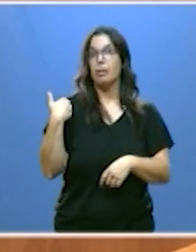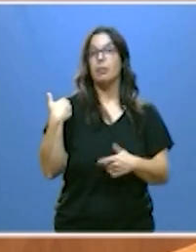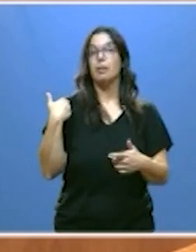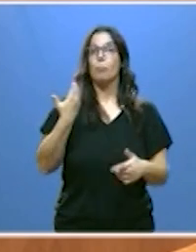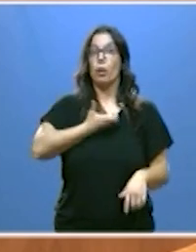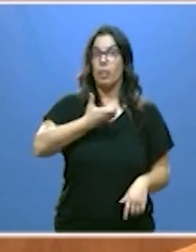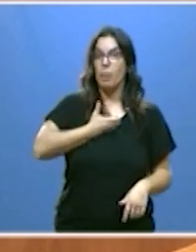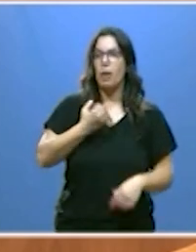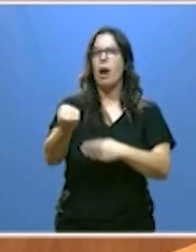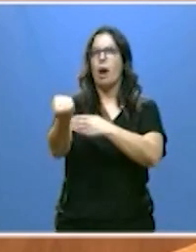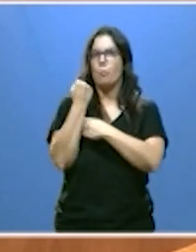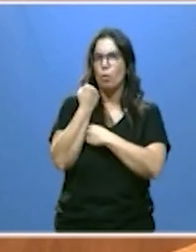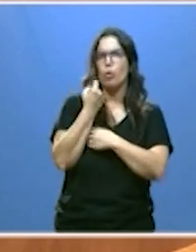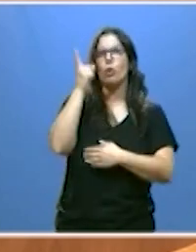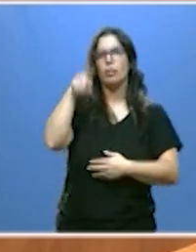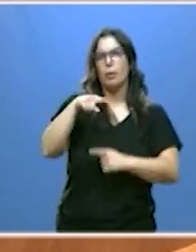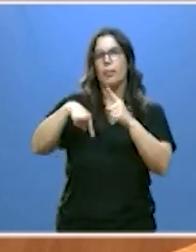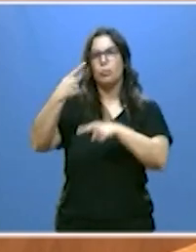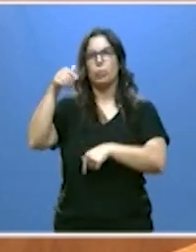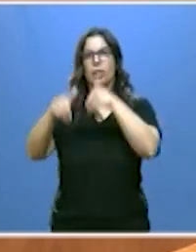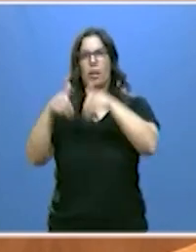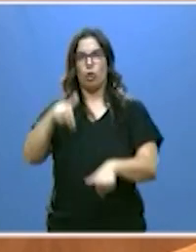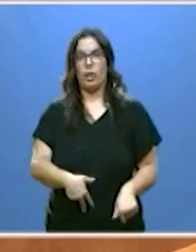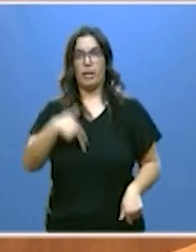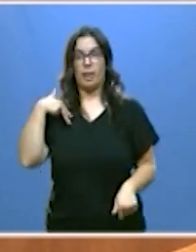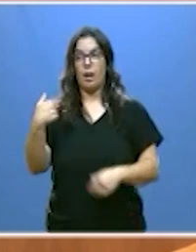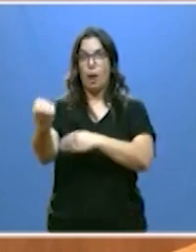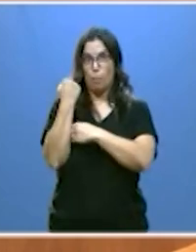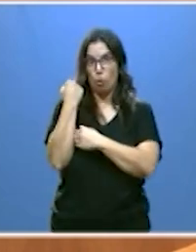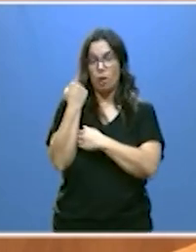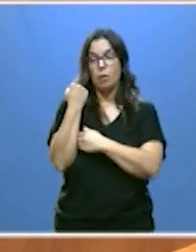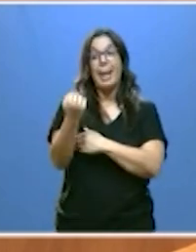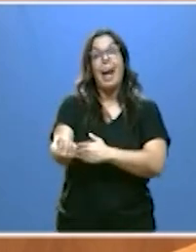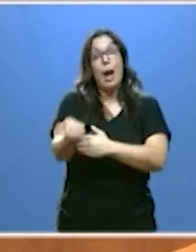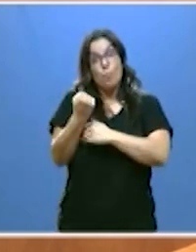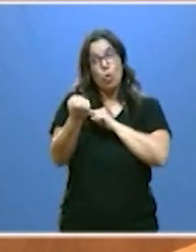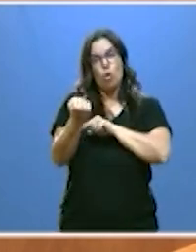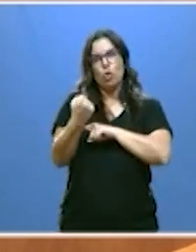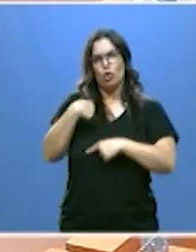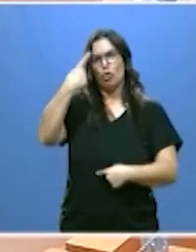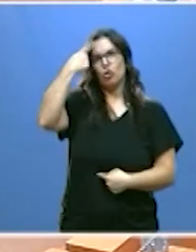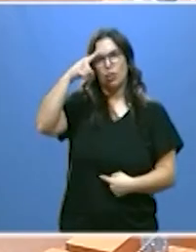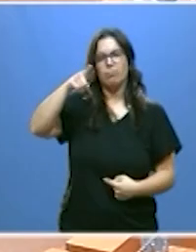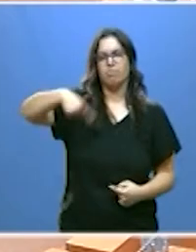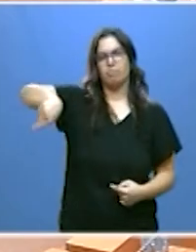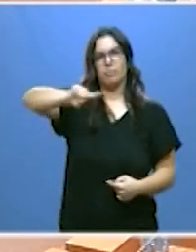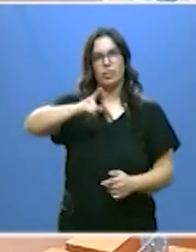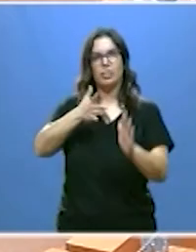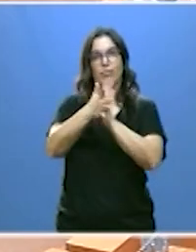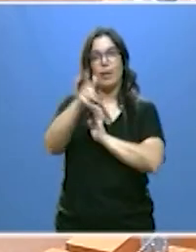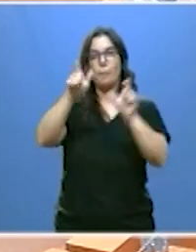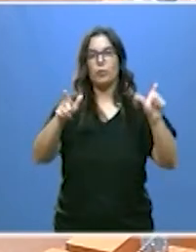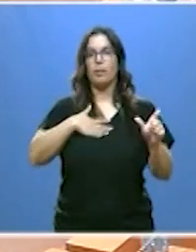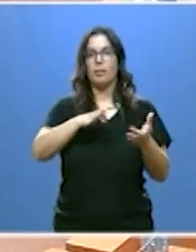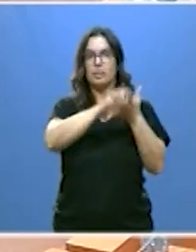municipales y generales. Un respaldo que obedece, estoy convencido de ello, a que los castellanos y